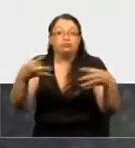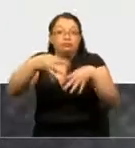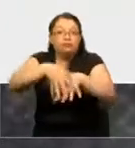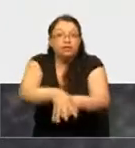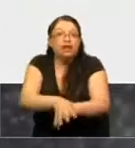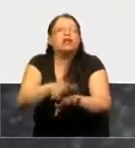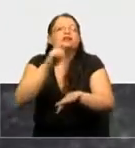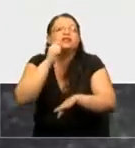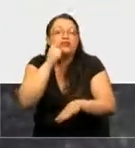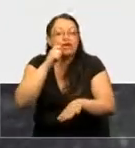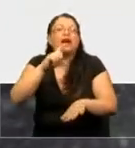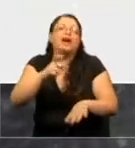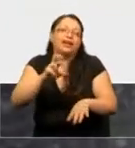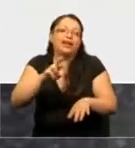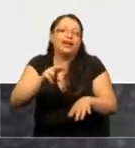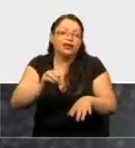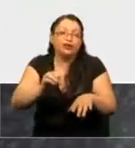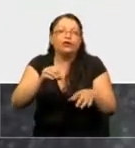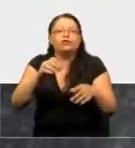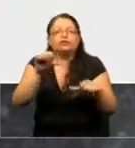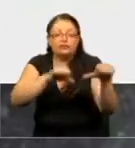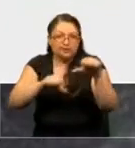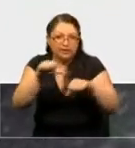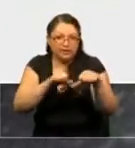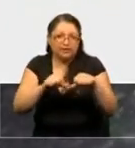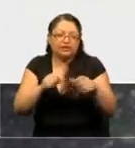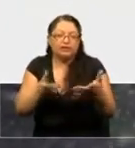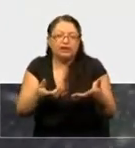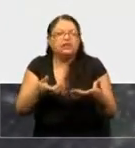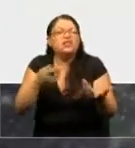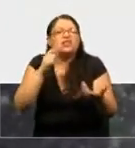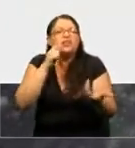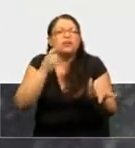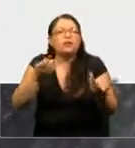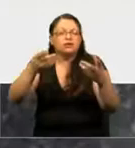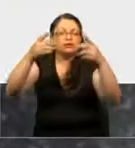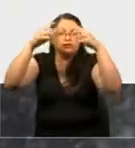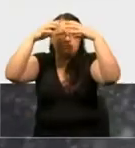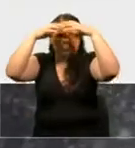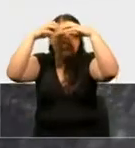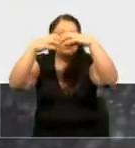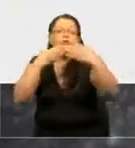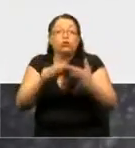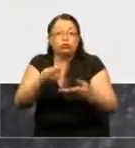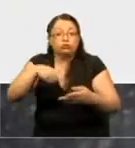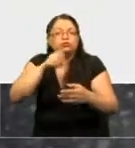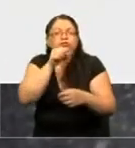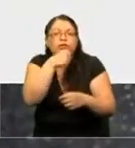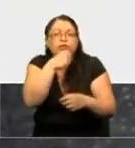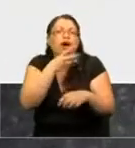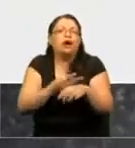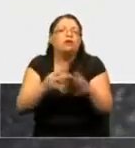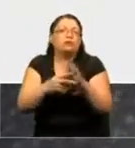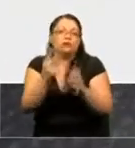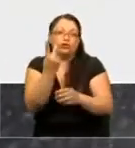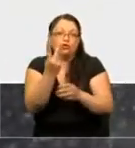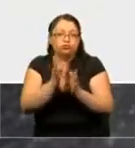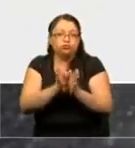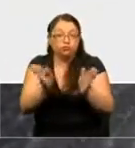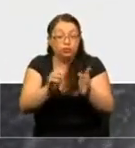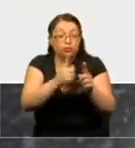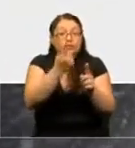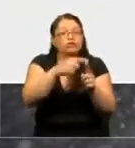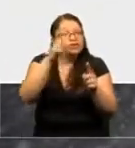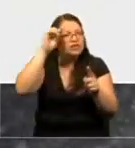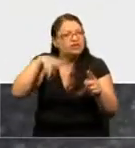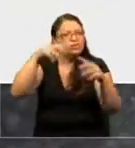¿Cuál es el problema cuando pensamos en el cerebro y las consecuencias de envejecer? Los principales problemas son dos. El primero es que nosotros podemos saber qué